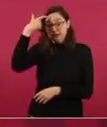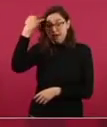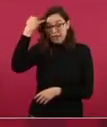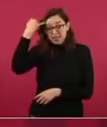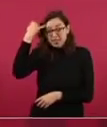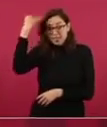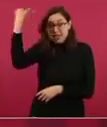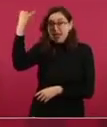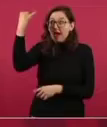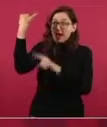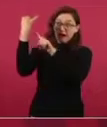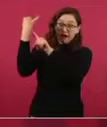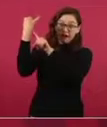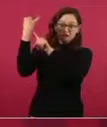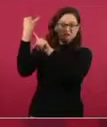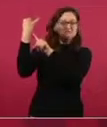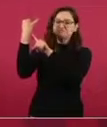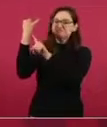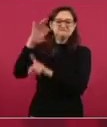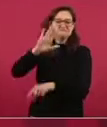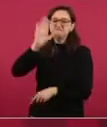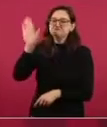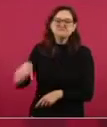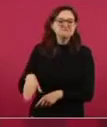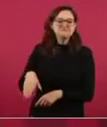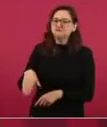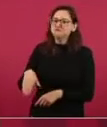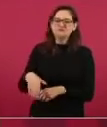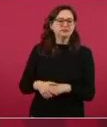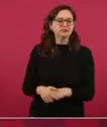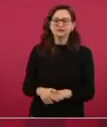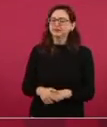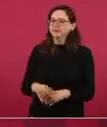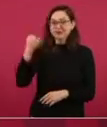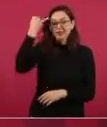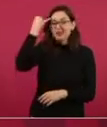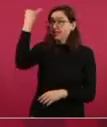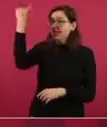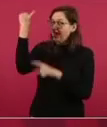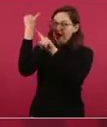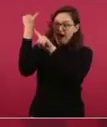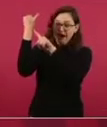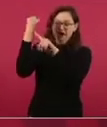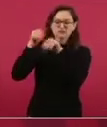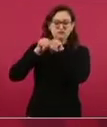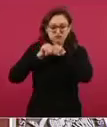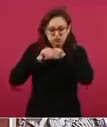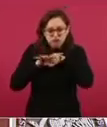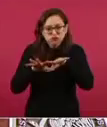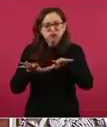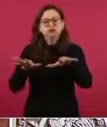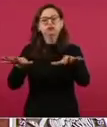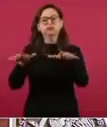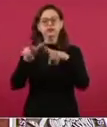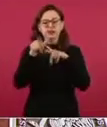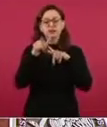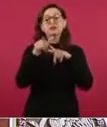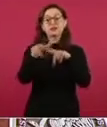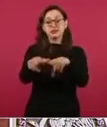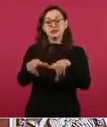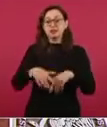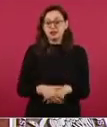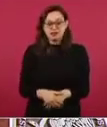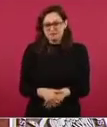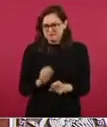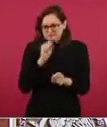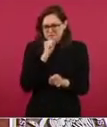no los ideales, los ideales no mueren. Y a eso me refería, a los ideales.